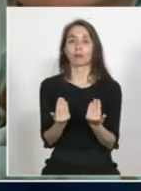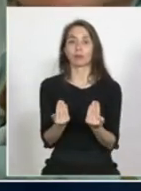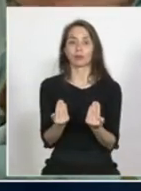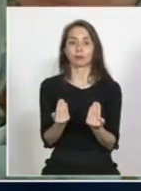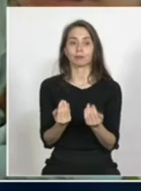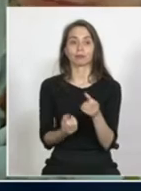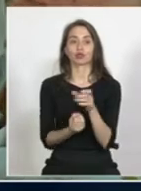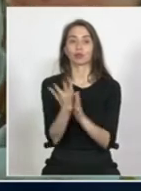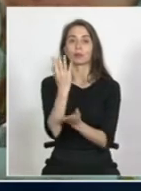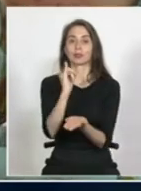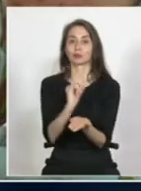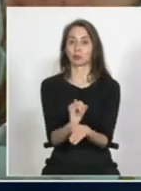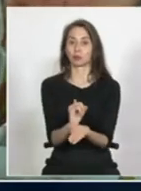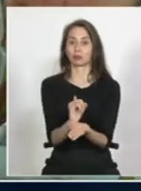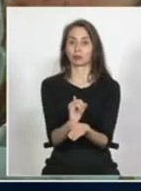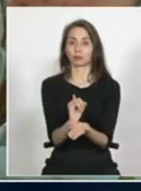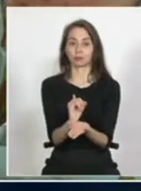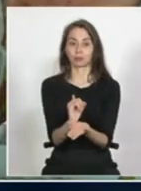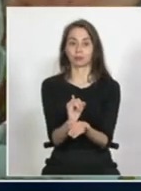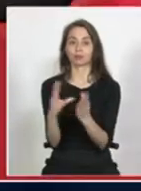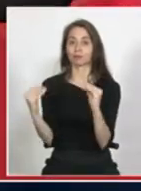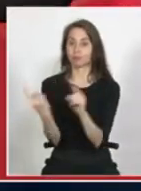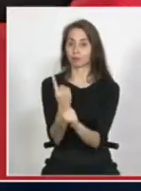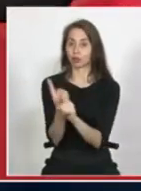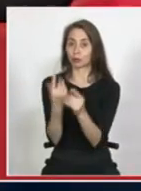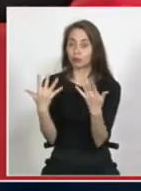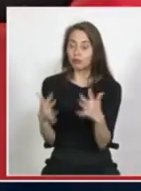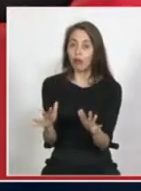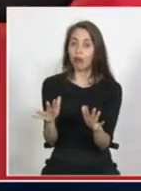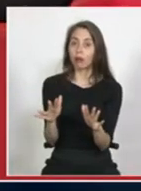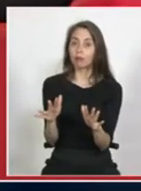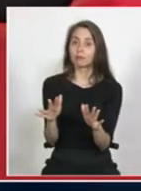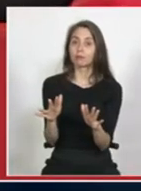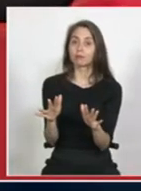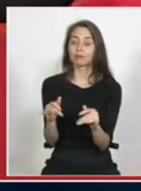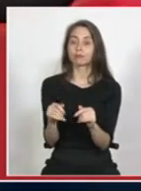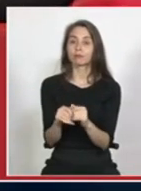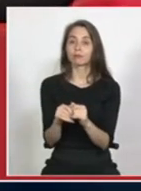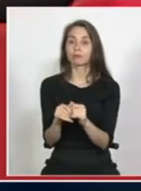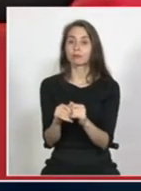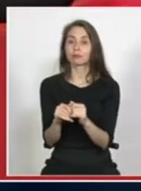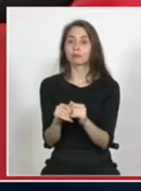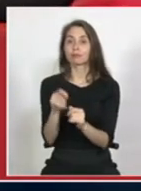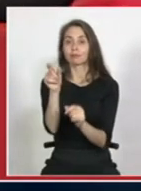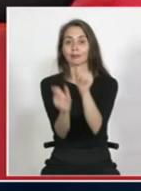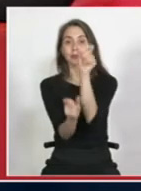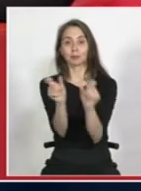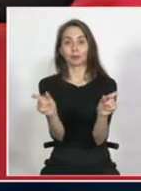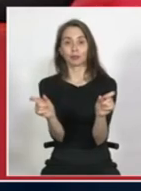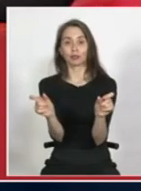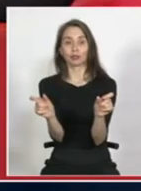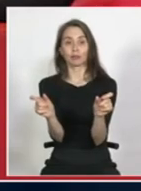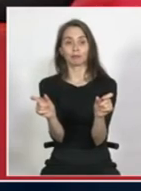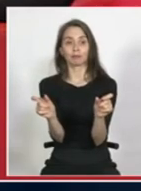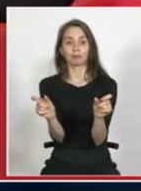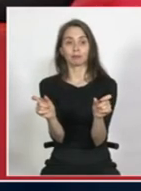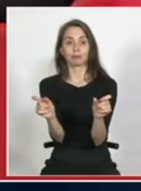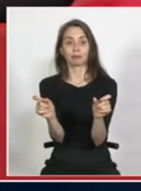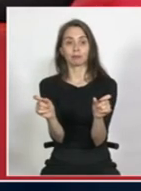una nueva institucionalidad lo conversamos con estas con estas personas que justamente son